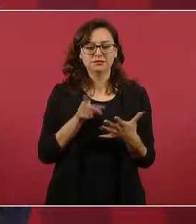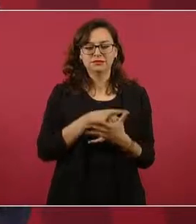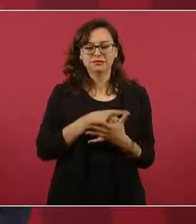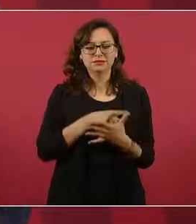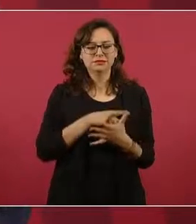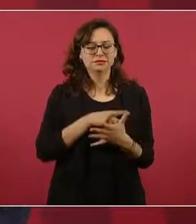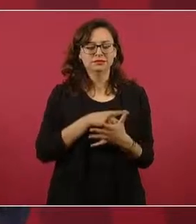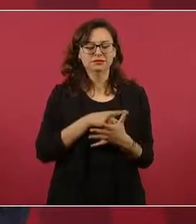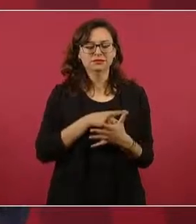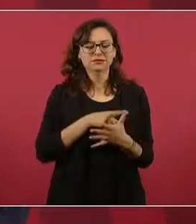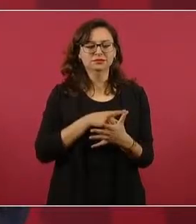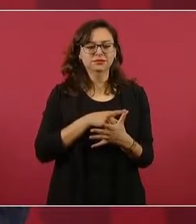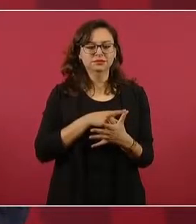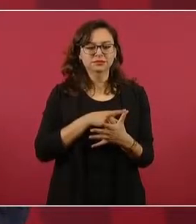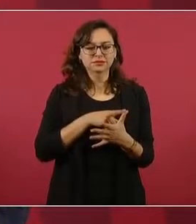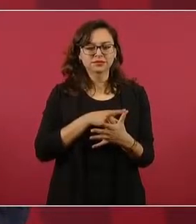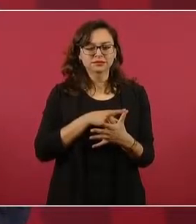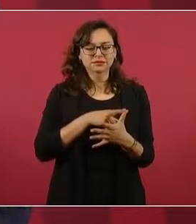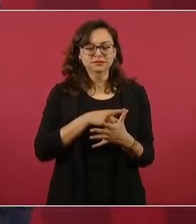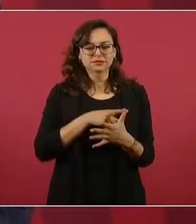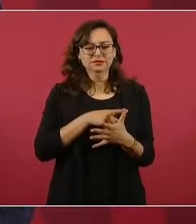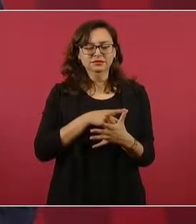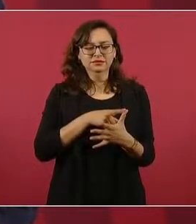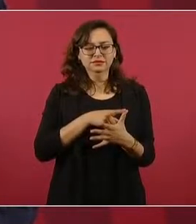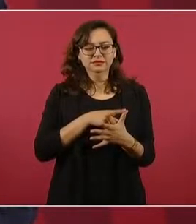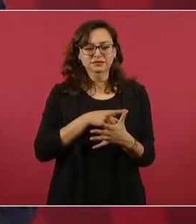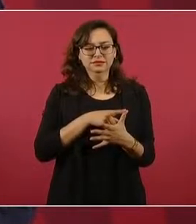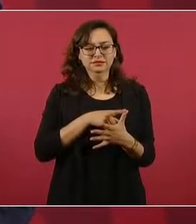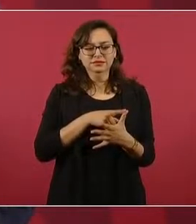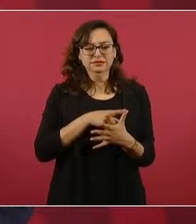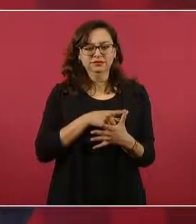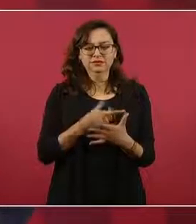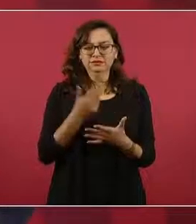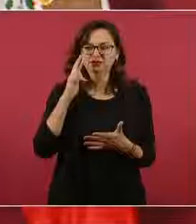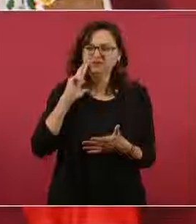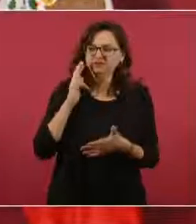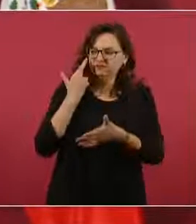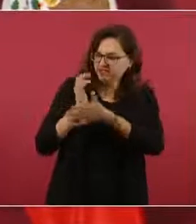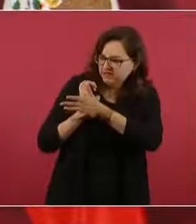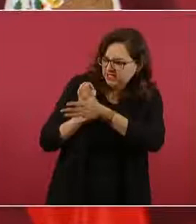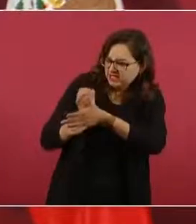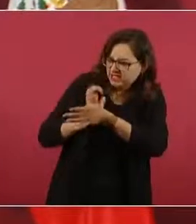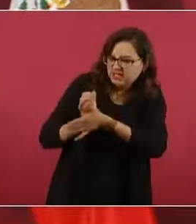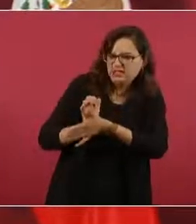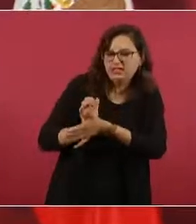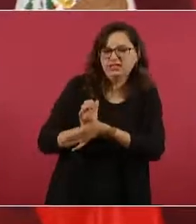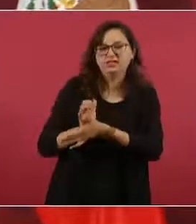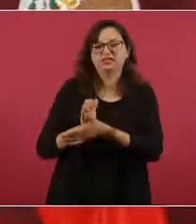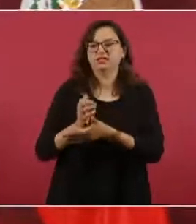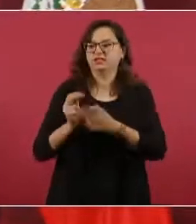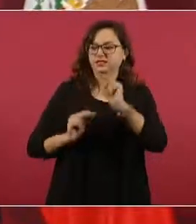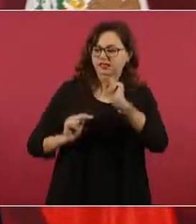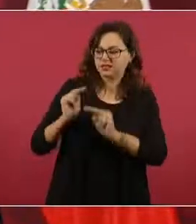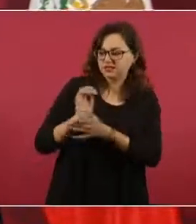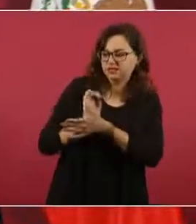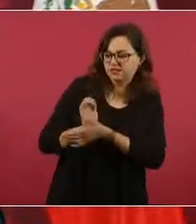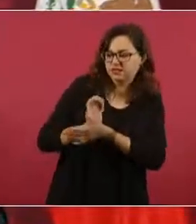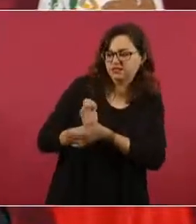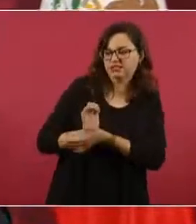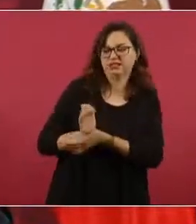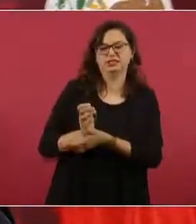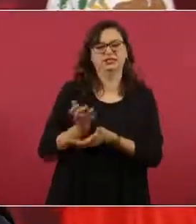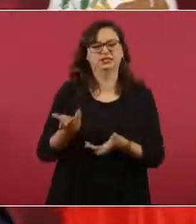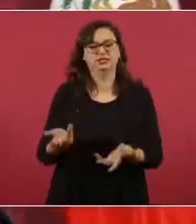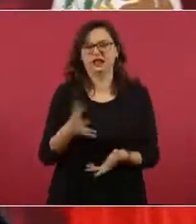No quiere racismo, ni clasismo, ni